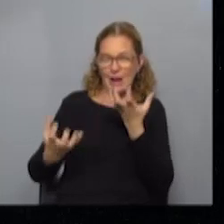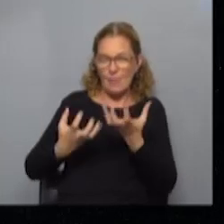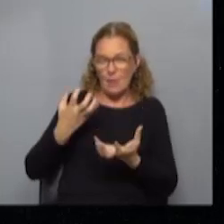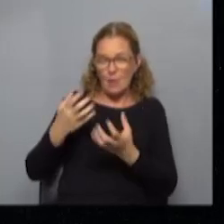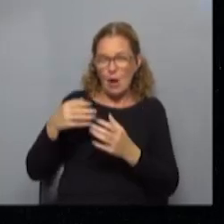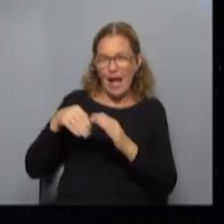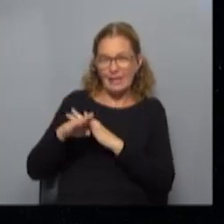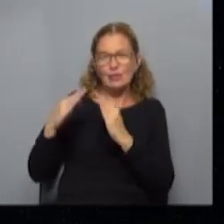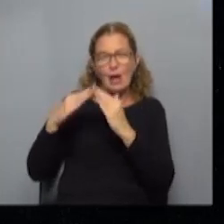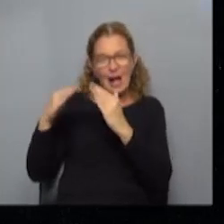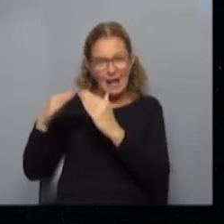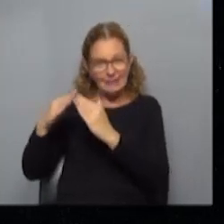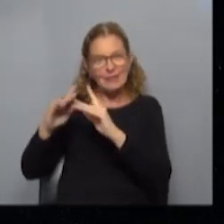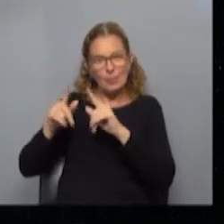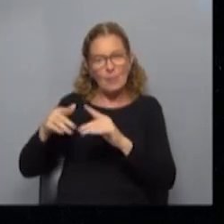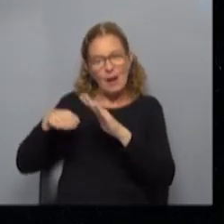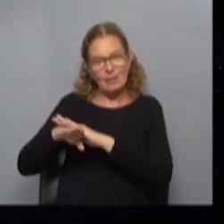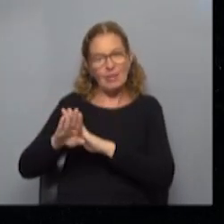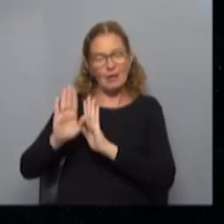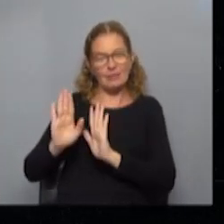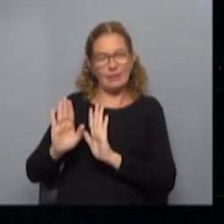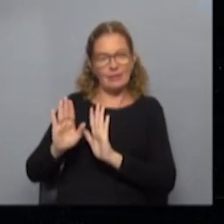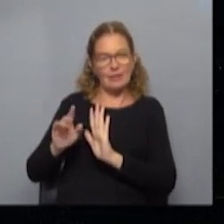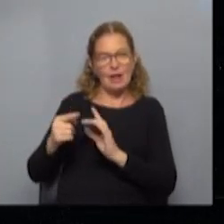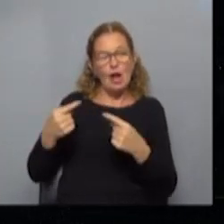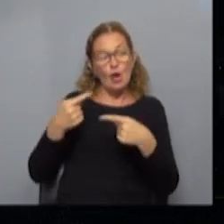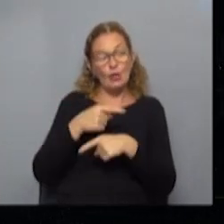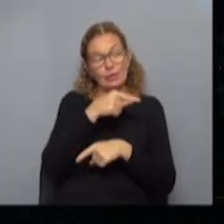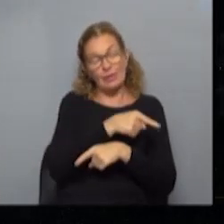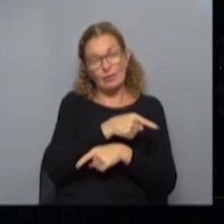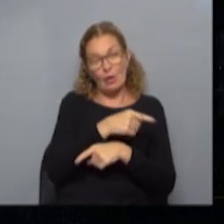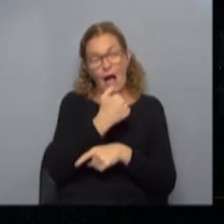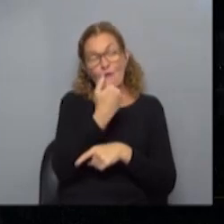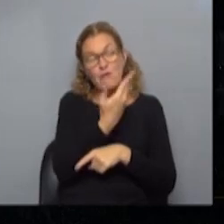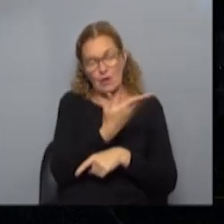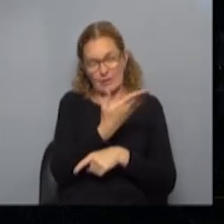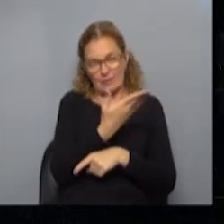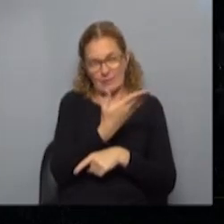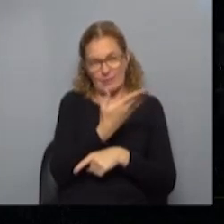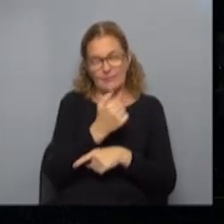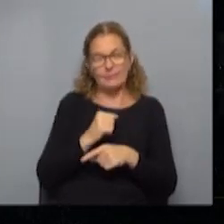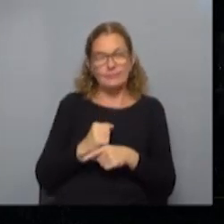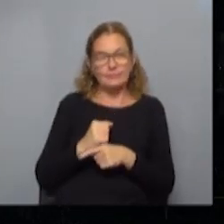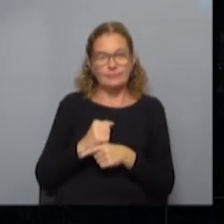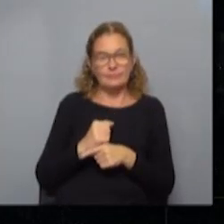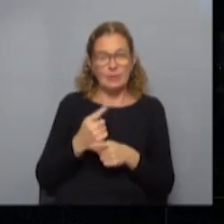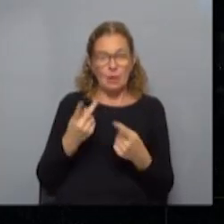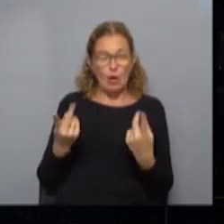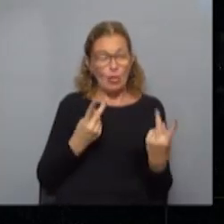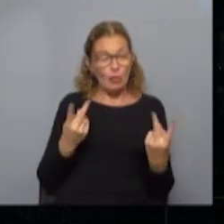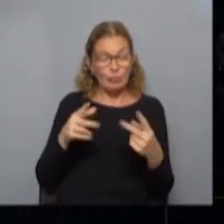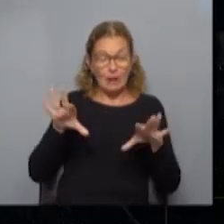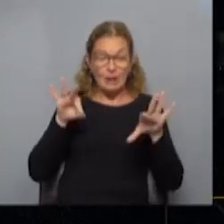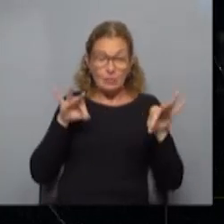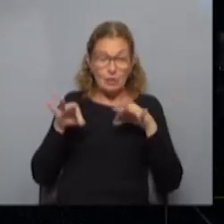los alojamientos están dentro del centro termal caso contrario de Daimán que los alojamientos están fuera del centro termal pero son dos